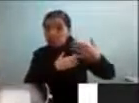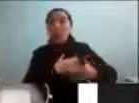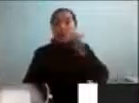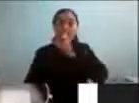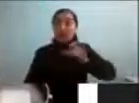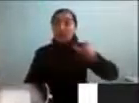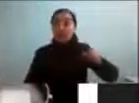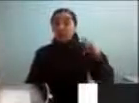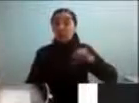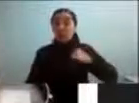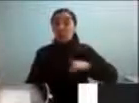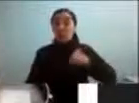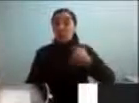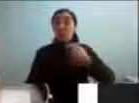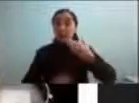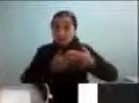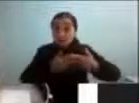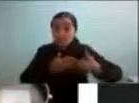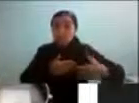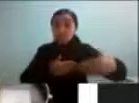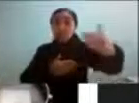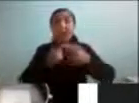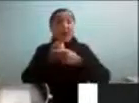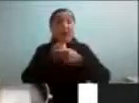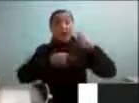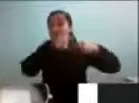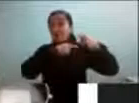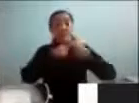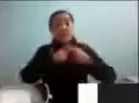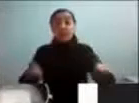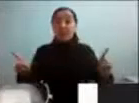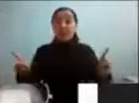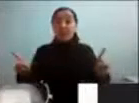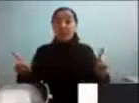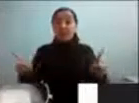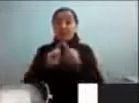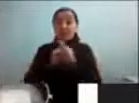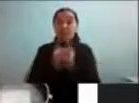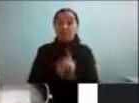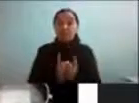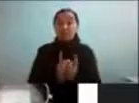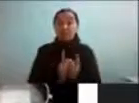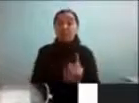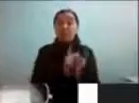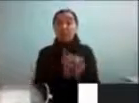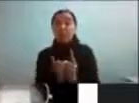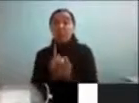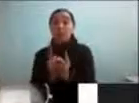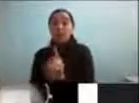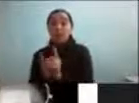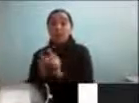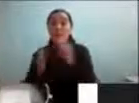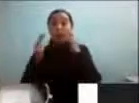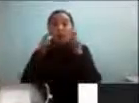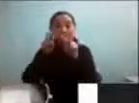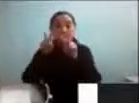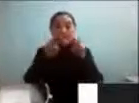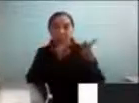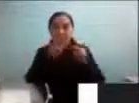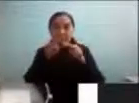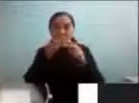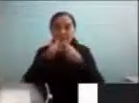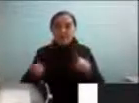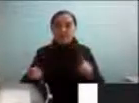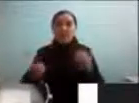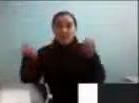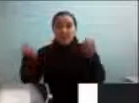diferente y esa historia diferente va a cambiar en la medida que tengamos una mirada distinta y también que aprendamos